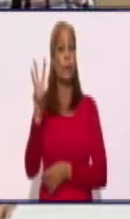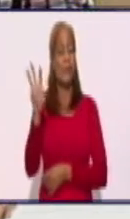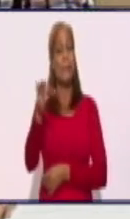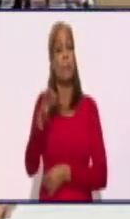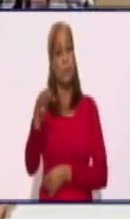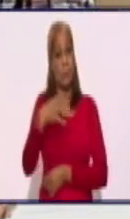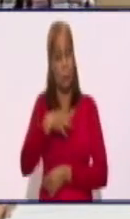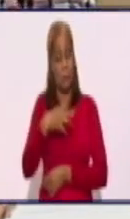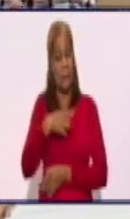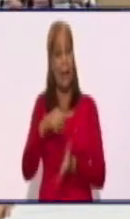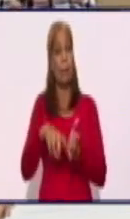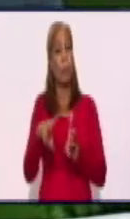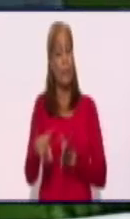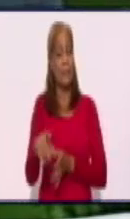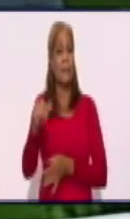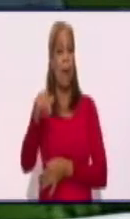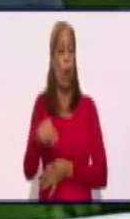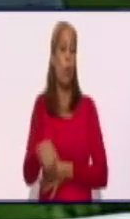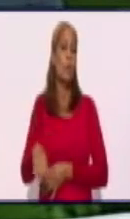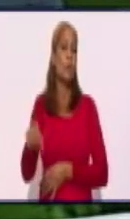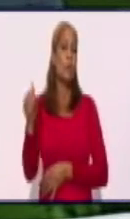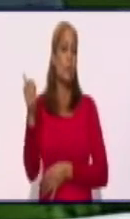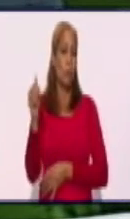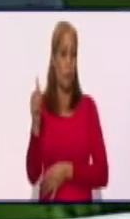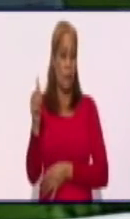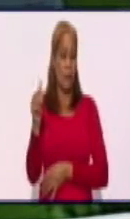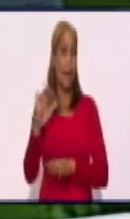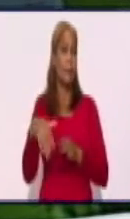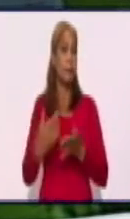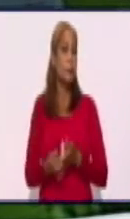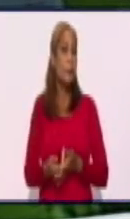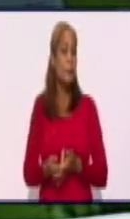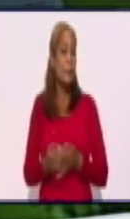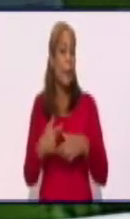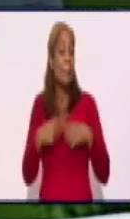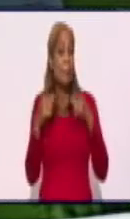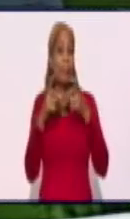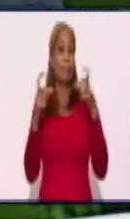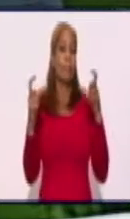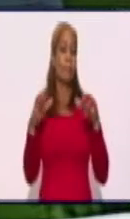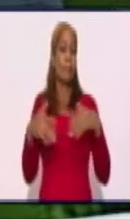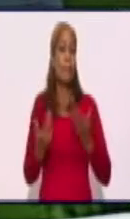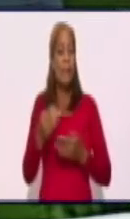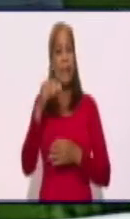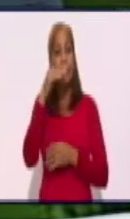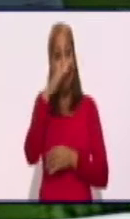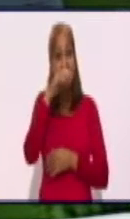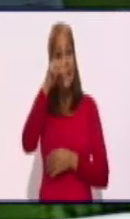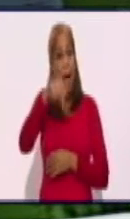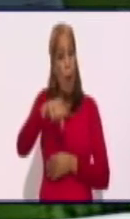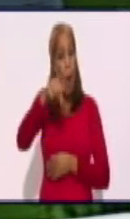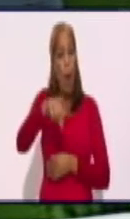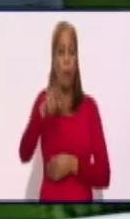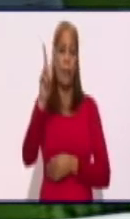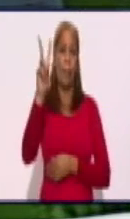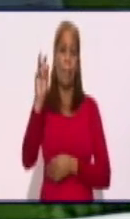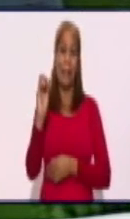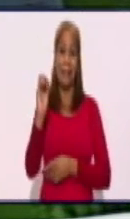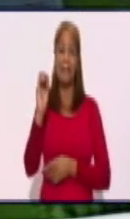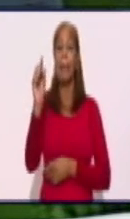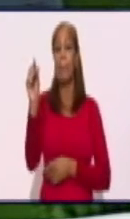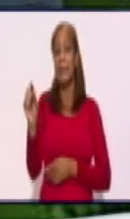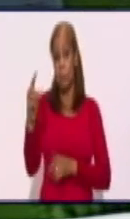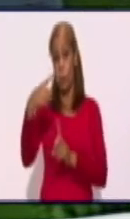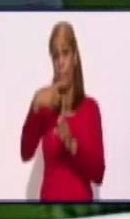de Granma. Me llama la atención dos aspectos. Uno, Giza con 20 casos hoy, me llama la